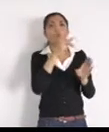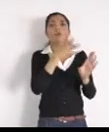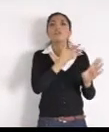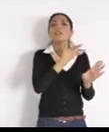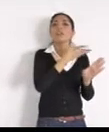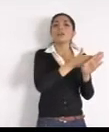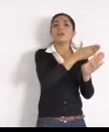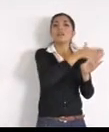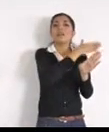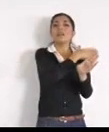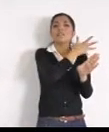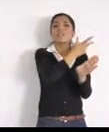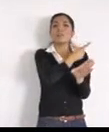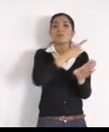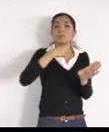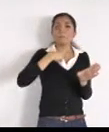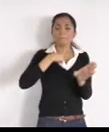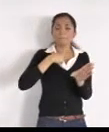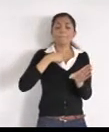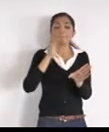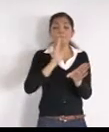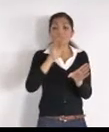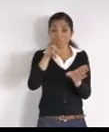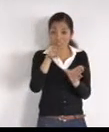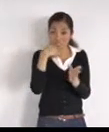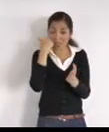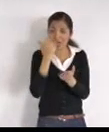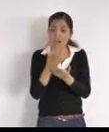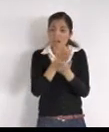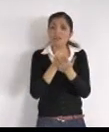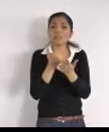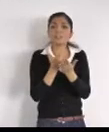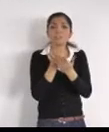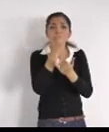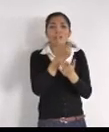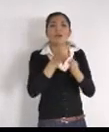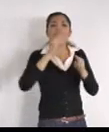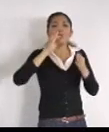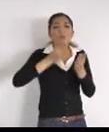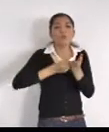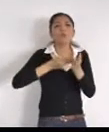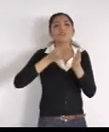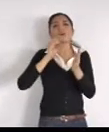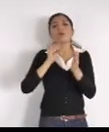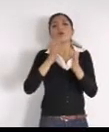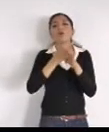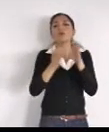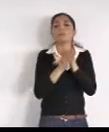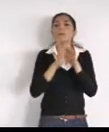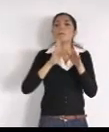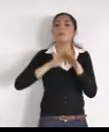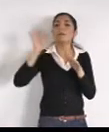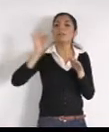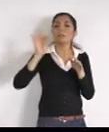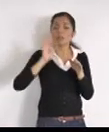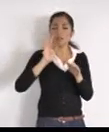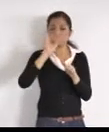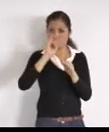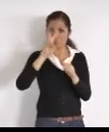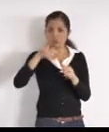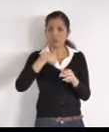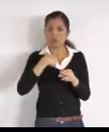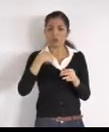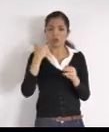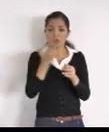quitando multas, y recargos, y haciendo los convenios, lo checo, para que te atiendan, personalmente, revisemos tu caso, y te ayudemos, en la ampliación, de los plazos de